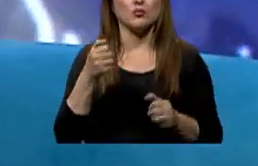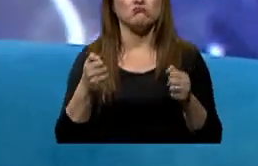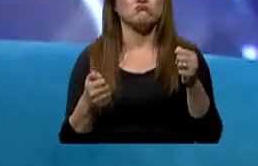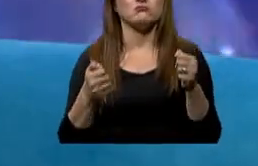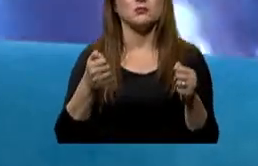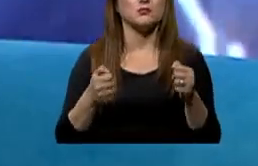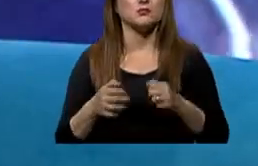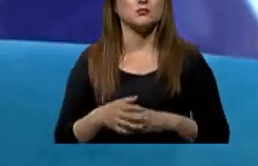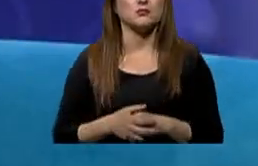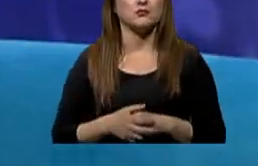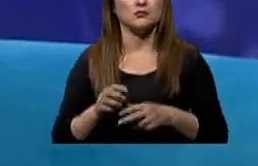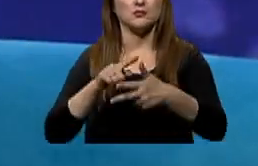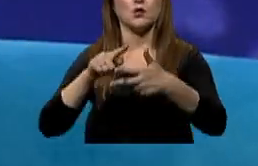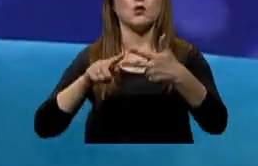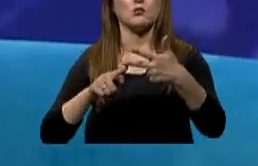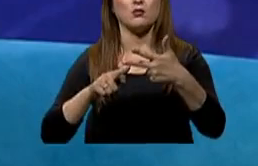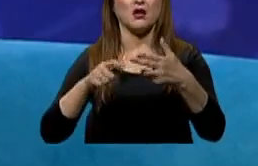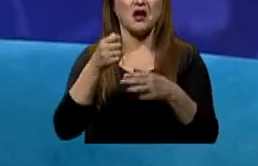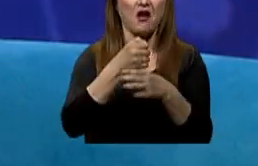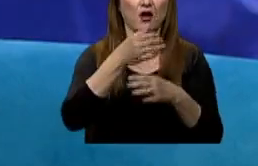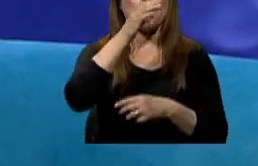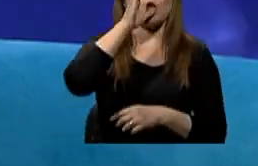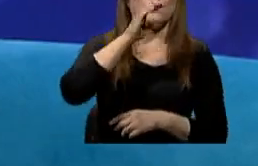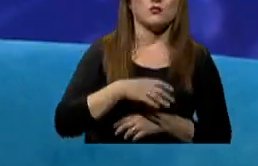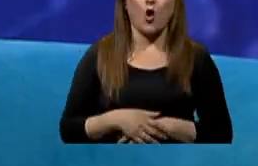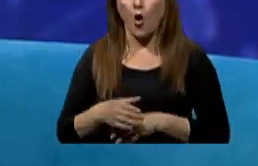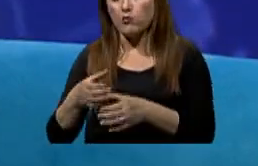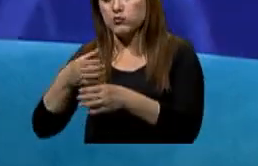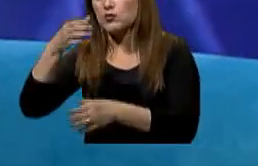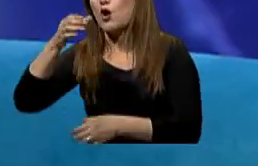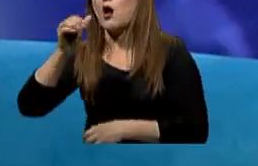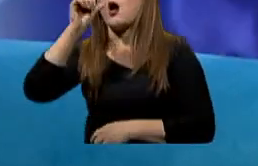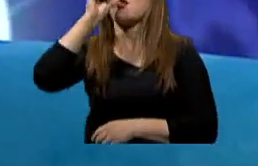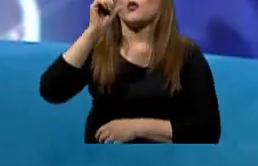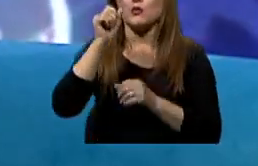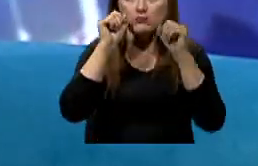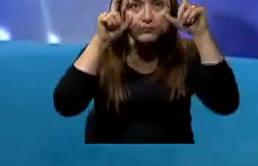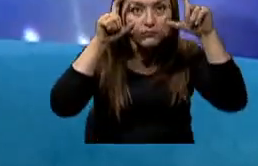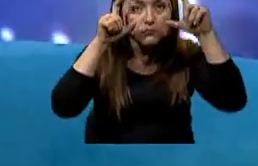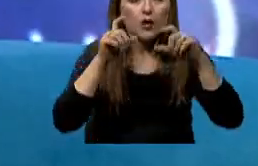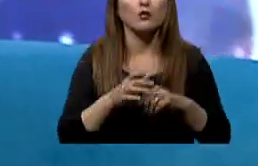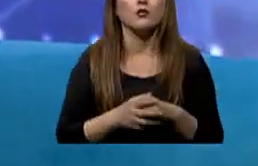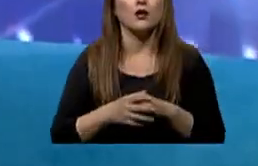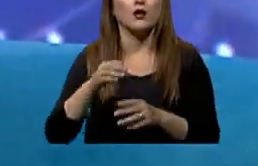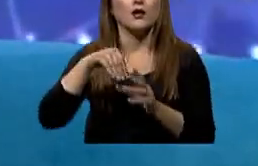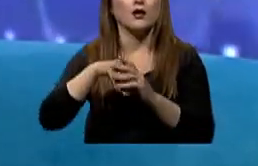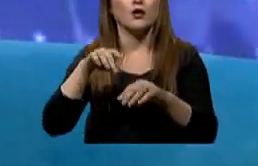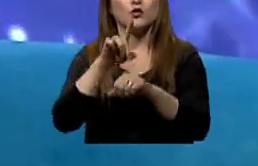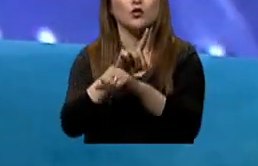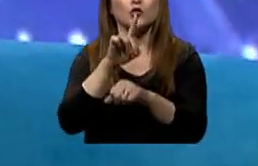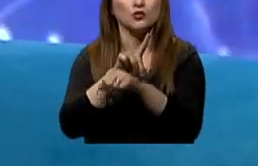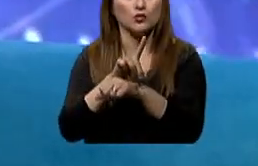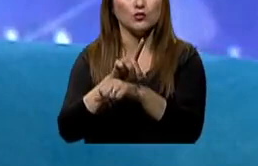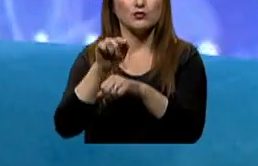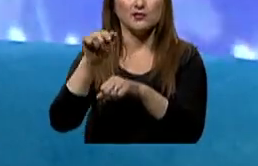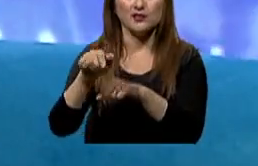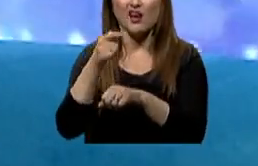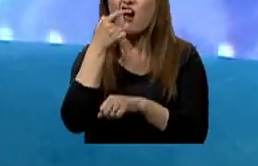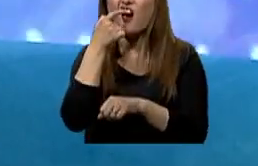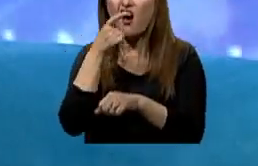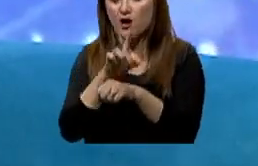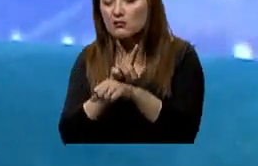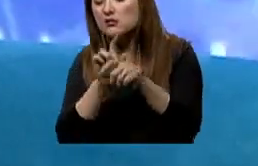tomo cualquiera de estas bebidas energizantes y en mi consulta privada soy de las personas que se toma hasta cinco tazas de café en el día para mantenerse